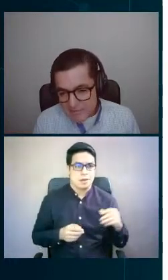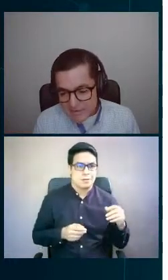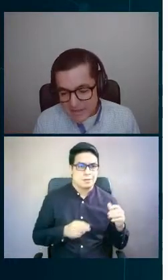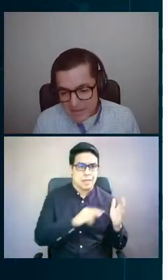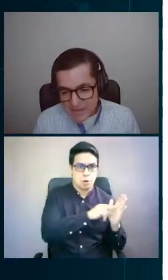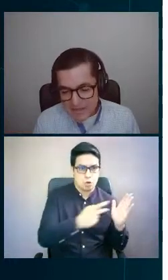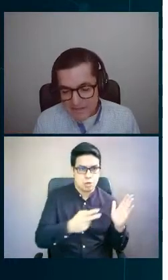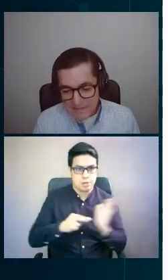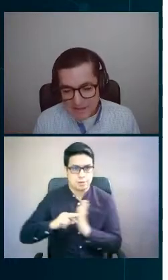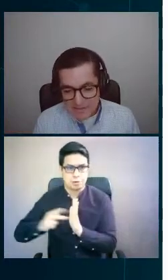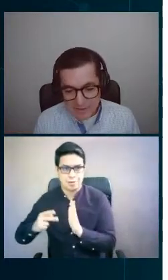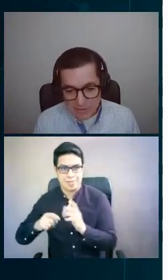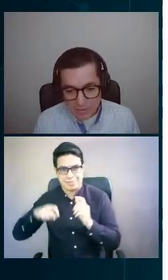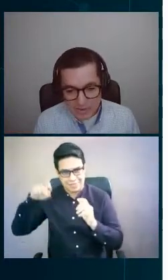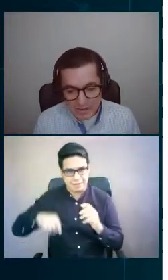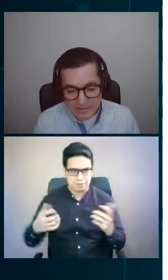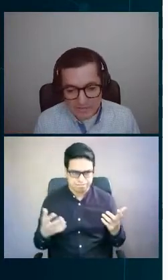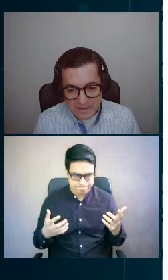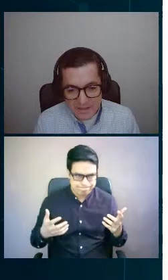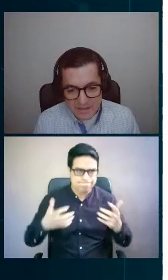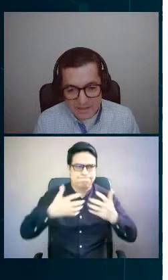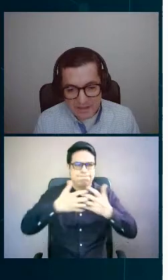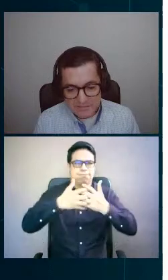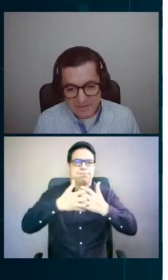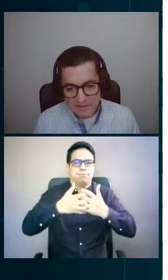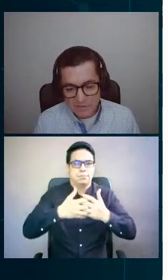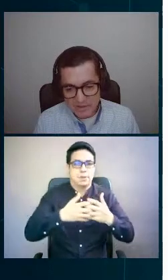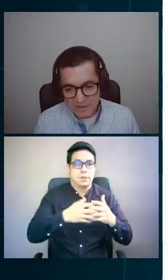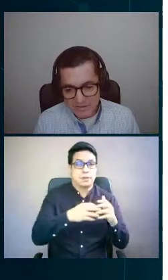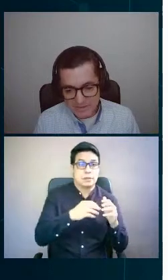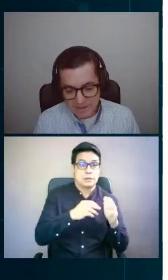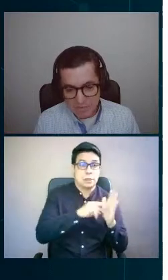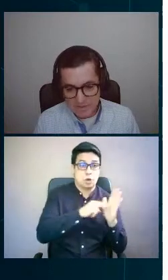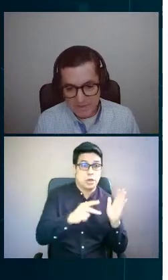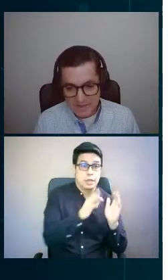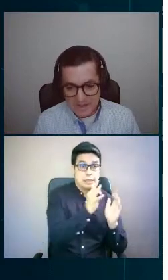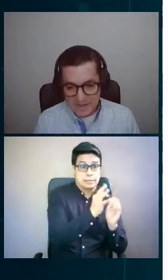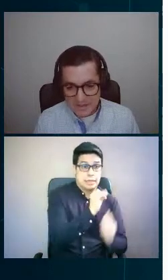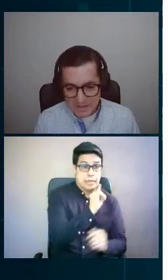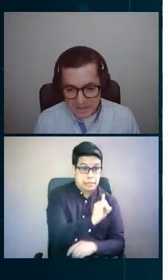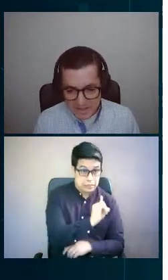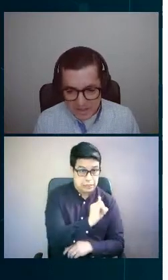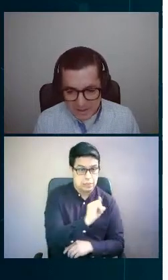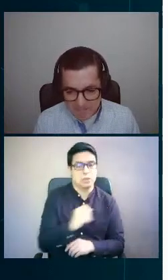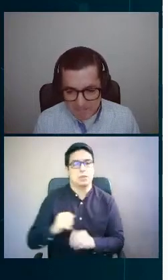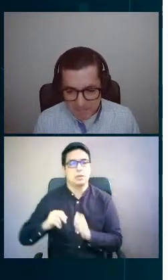poderse de esa manera entre las tecnologías de TI y las tecnologías de TEO, ¿verdad?